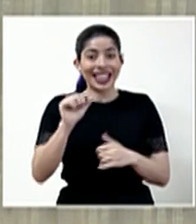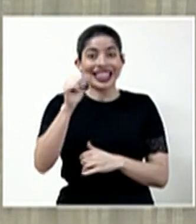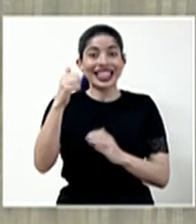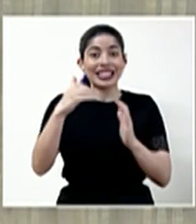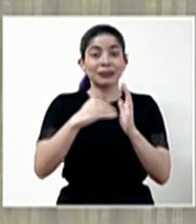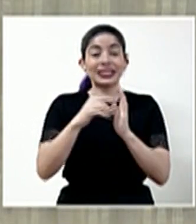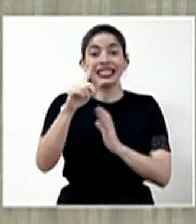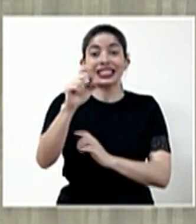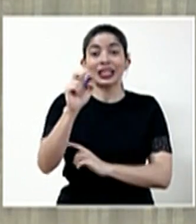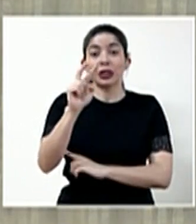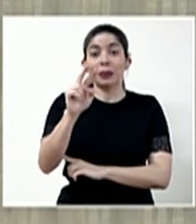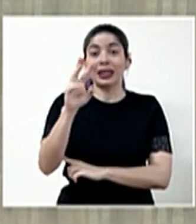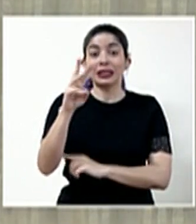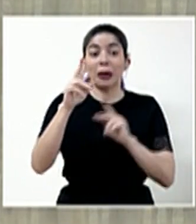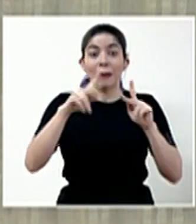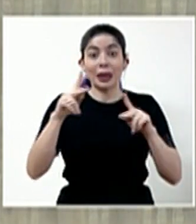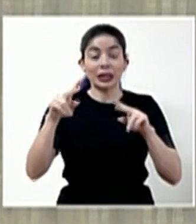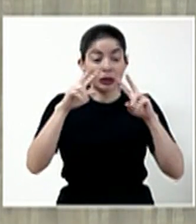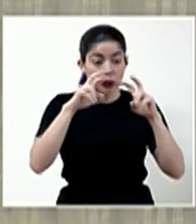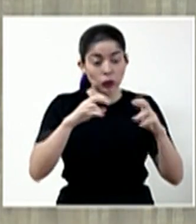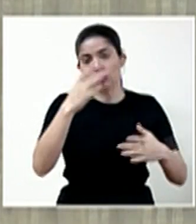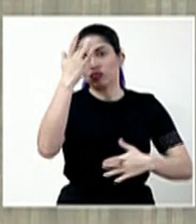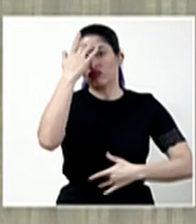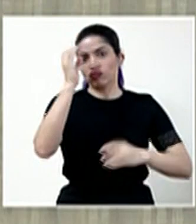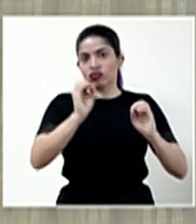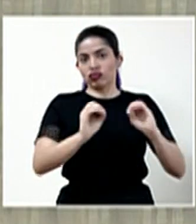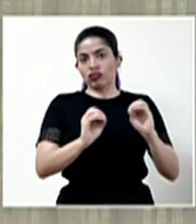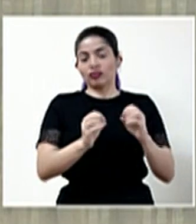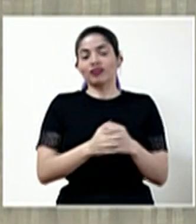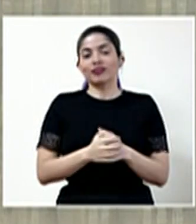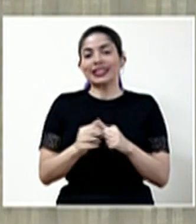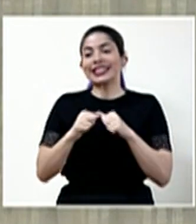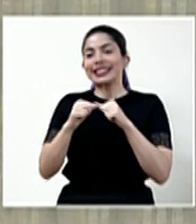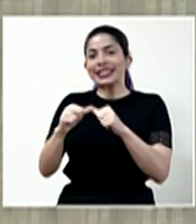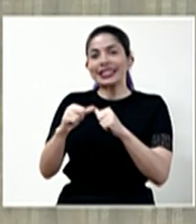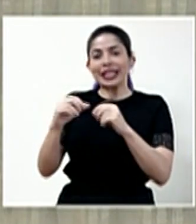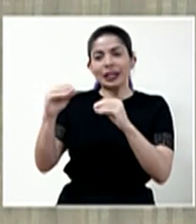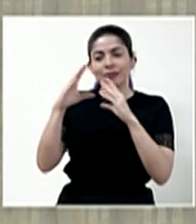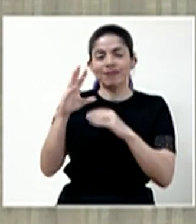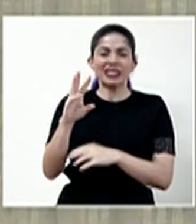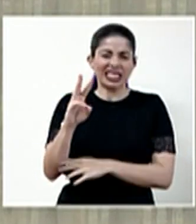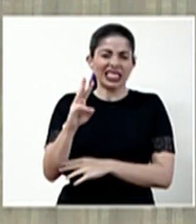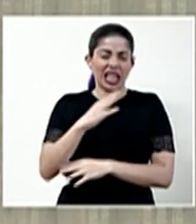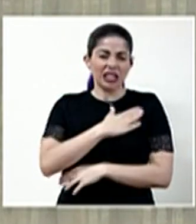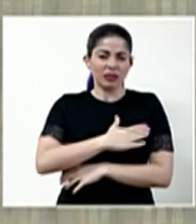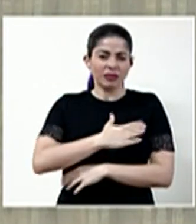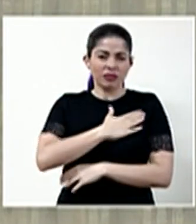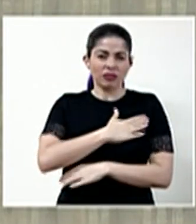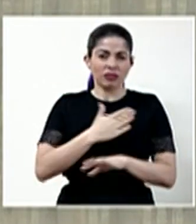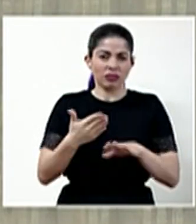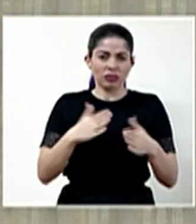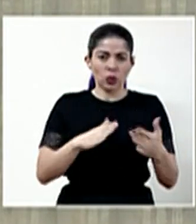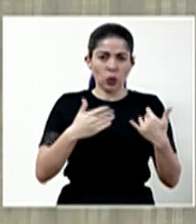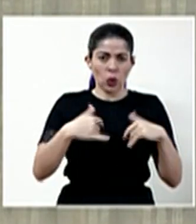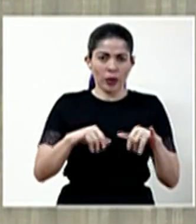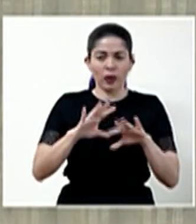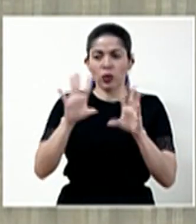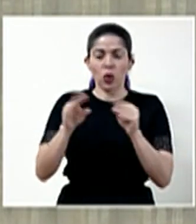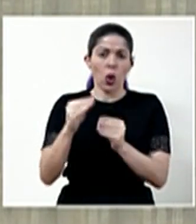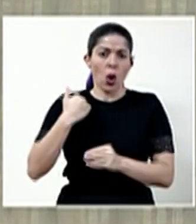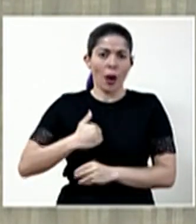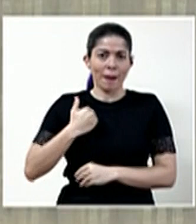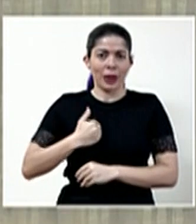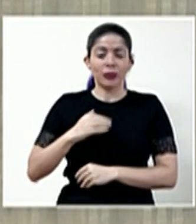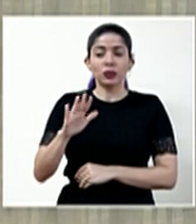,126 personas. Seguimos con el registro de 6 lamentables fallecimientos. Todos hombres, el